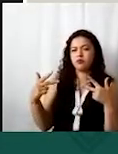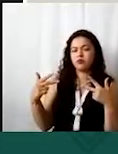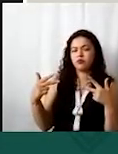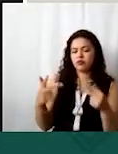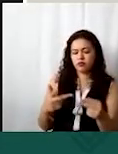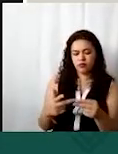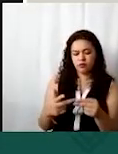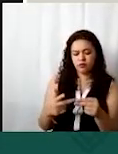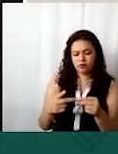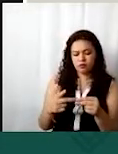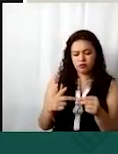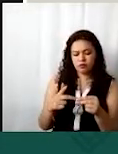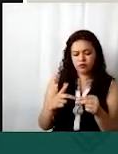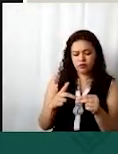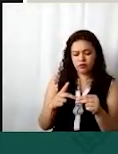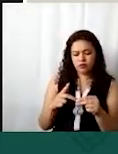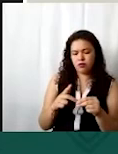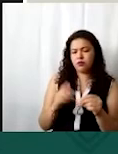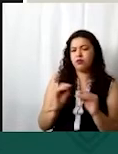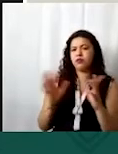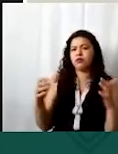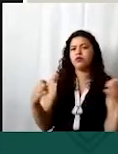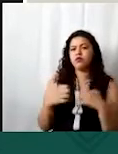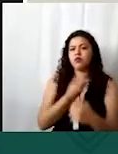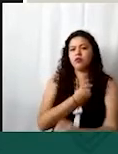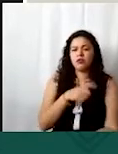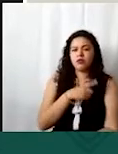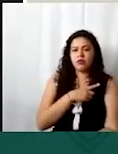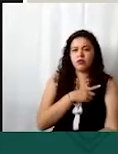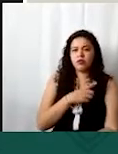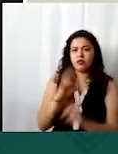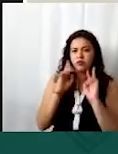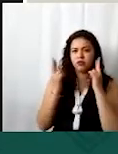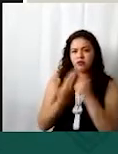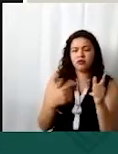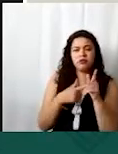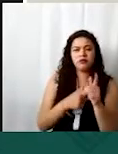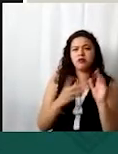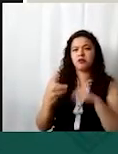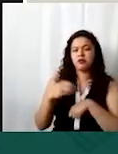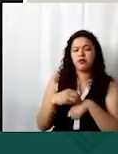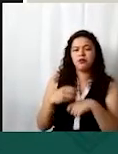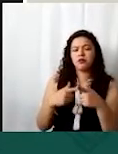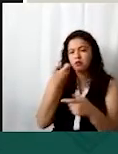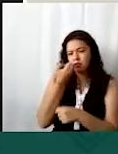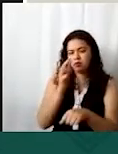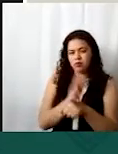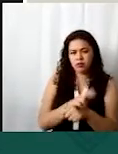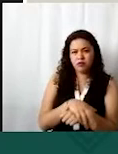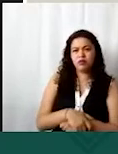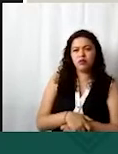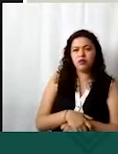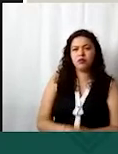y esto es obviamente pues por la pandemia ¿no? preside la reunión ya determinarán quién el secretario y se